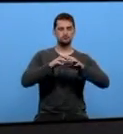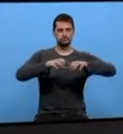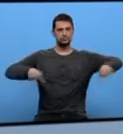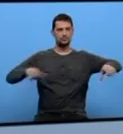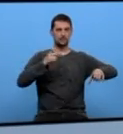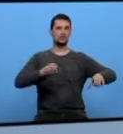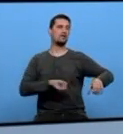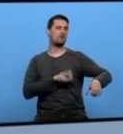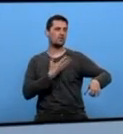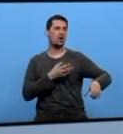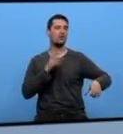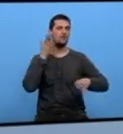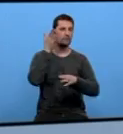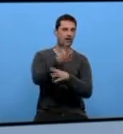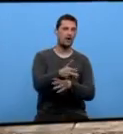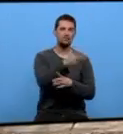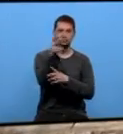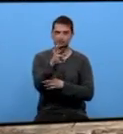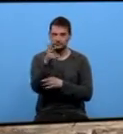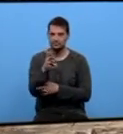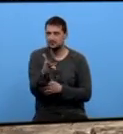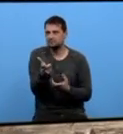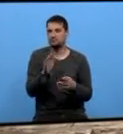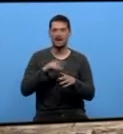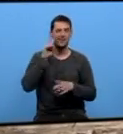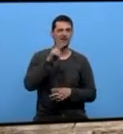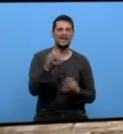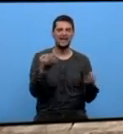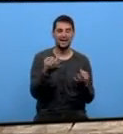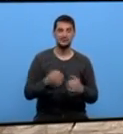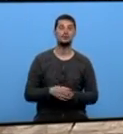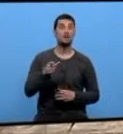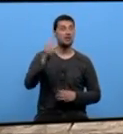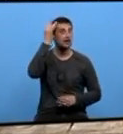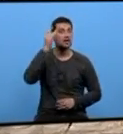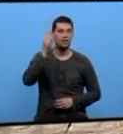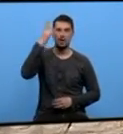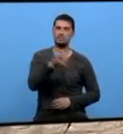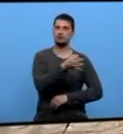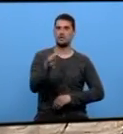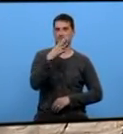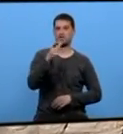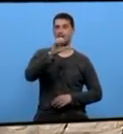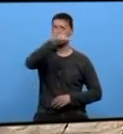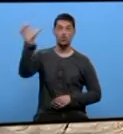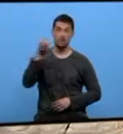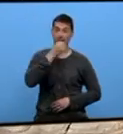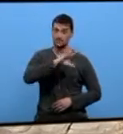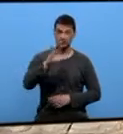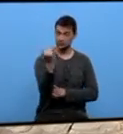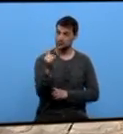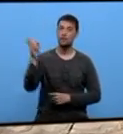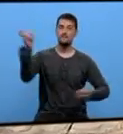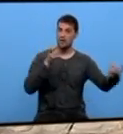afeccionados e profesionais de medios especializados. A iniciativa é perfecta porque vienen os mellores surfistas europeos. Entón, estar con ellos,